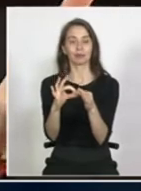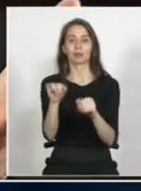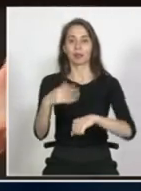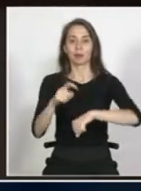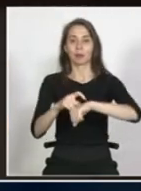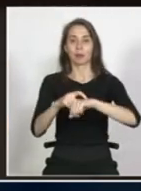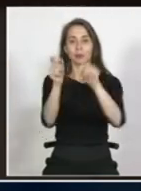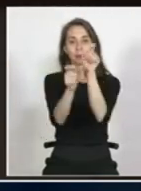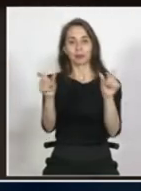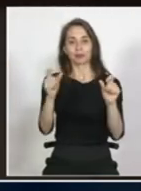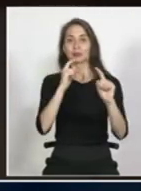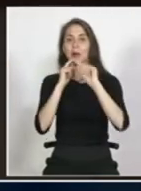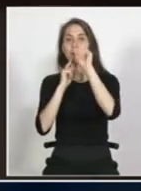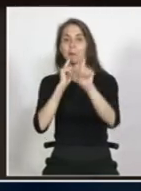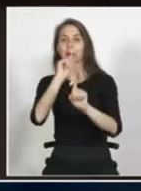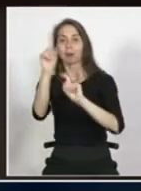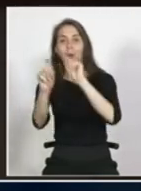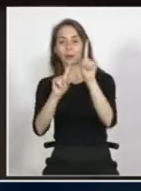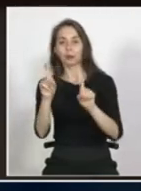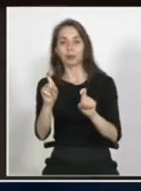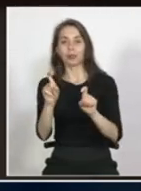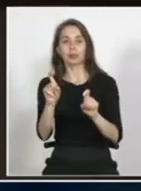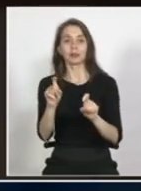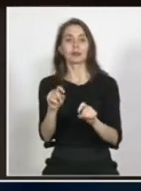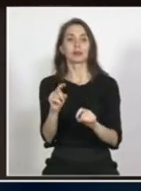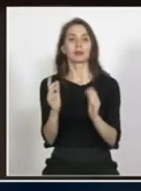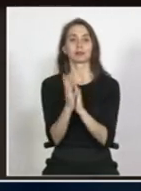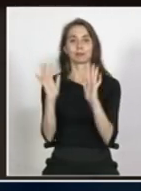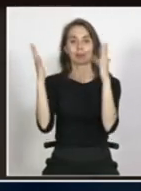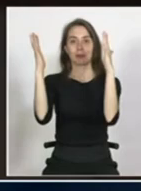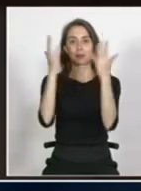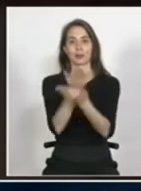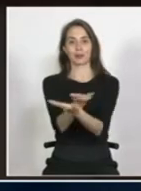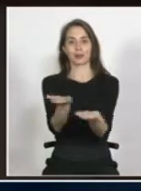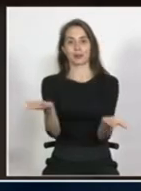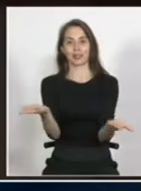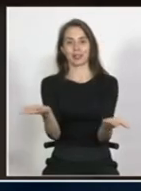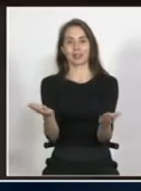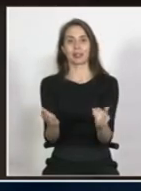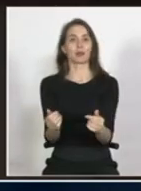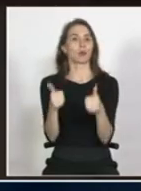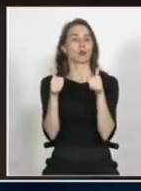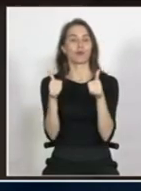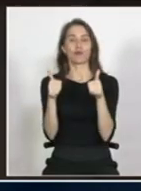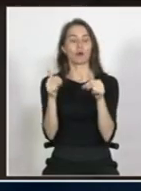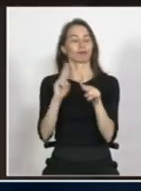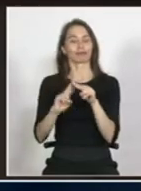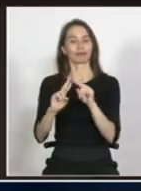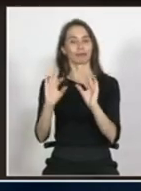momento de las preguntas del público pero antes de eso darnos un aplauso a todos ustedes porque creo que lo han hecho increíbles